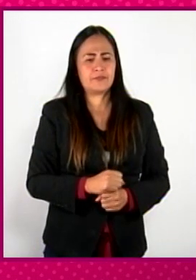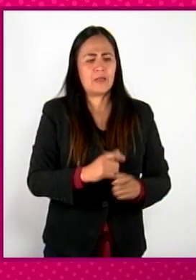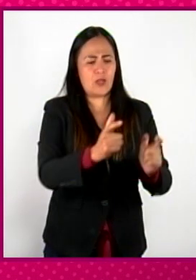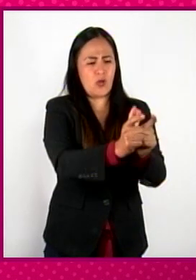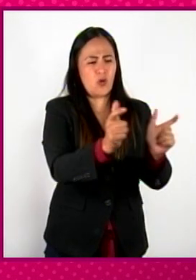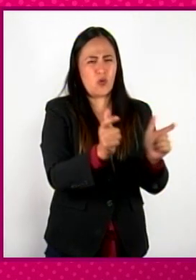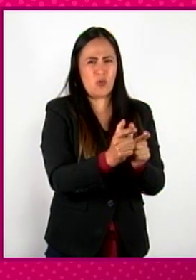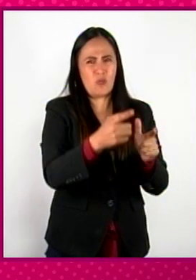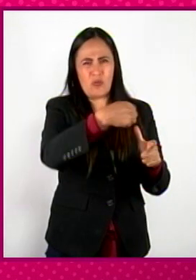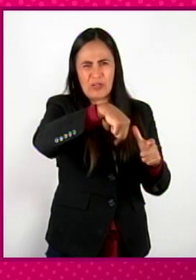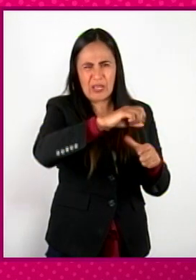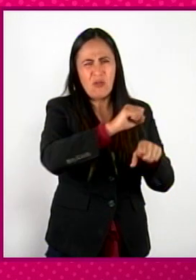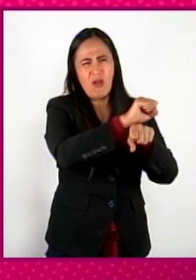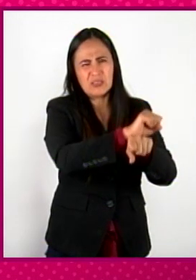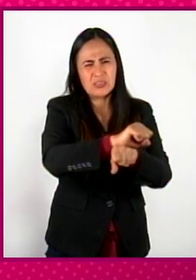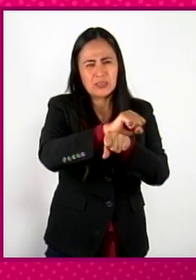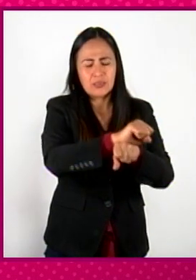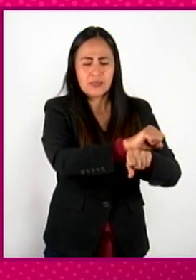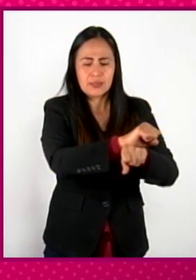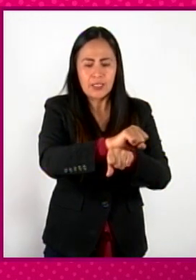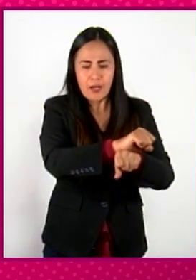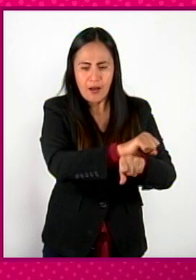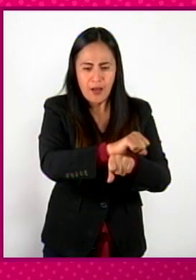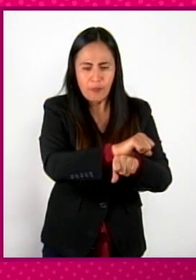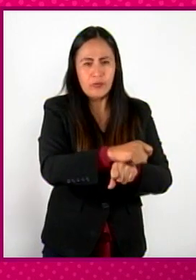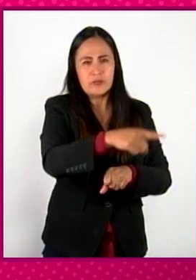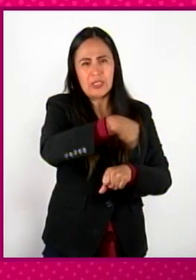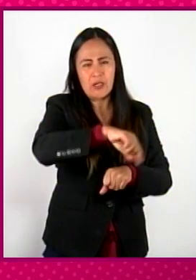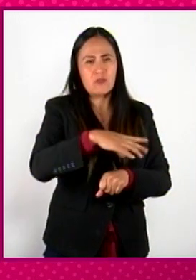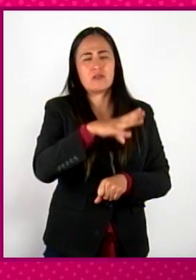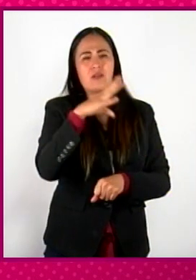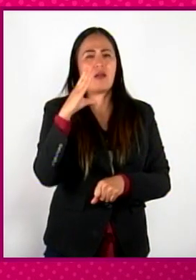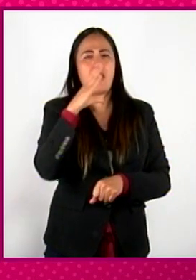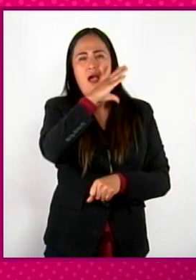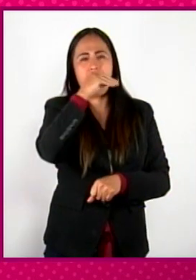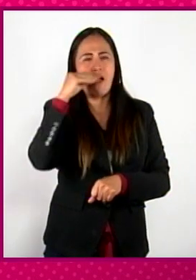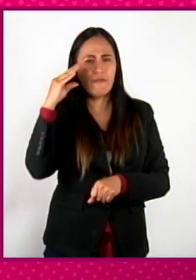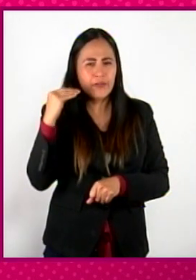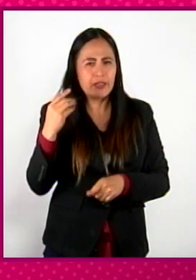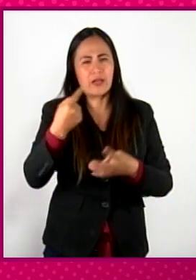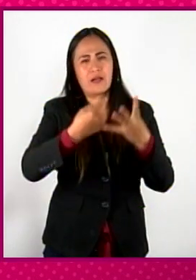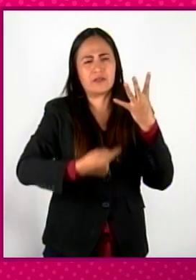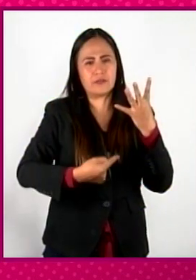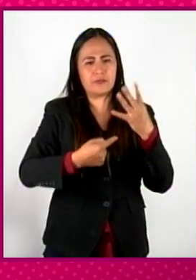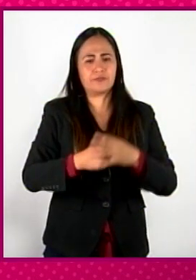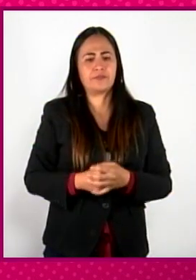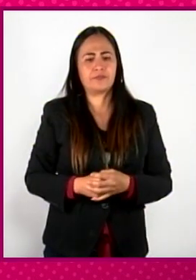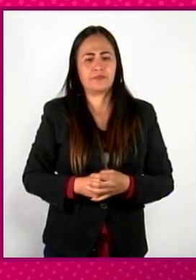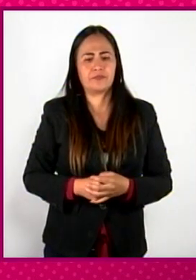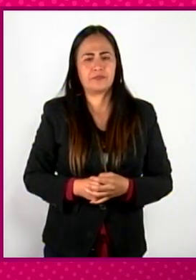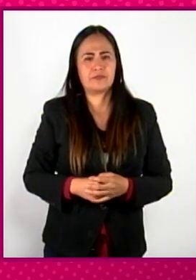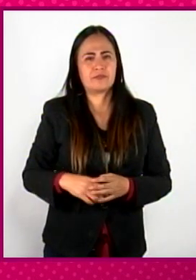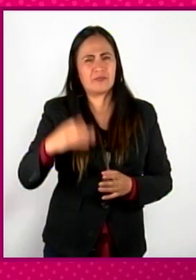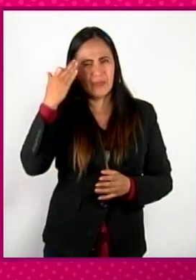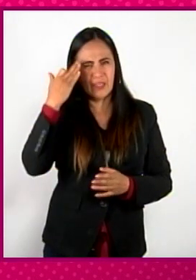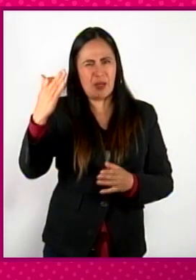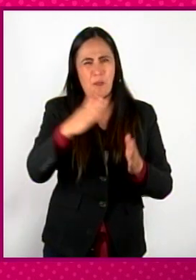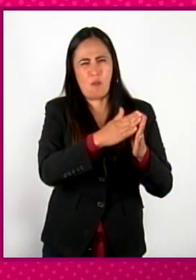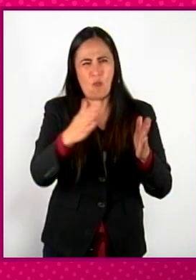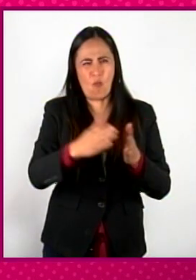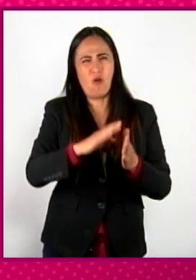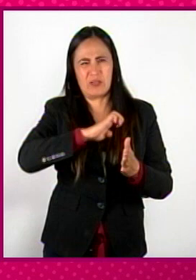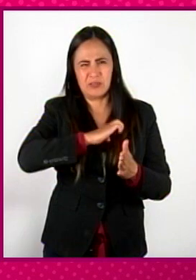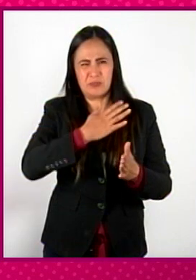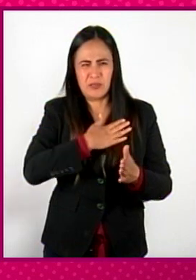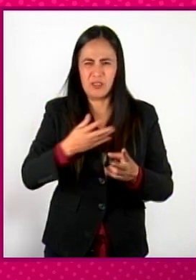esclavos de origen africano o esclavizados de origen africano en el periodo virreinal, colonial, como se le